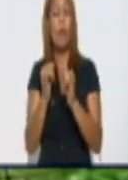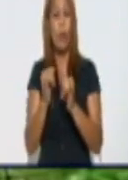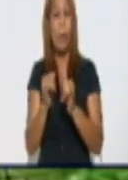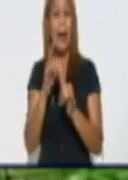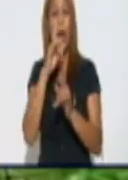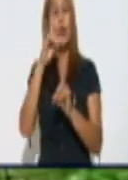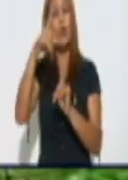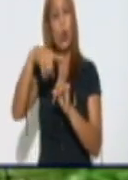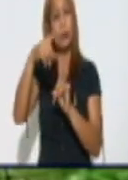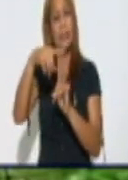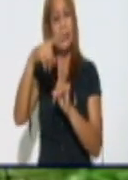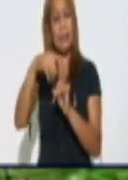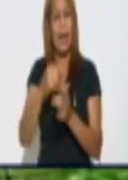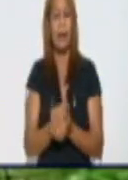nota. A todos los...